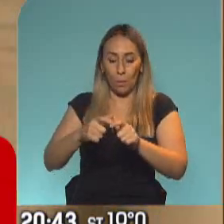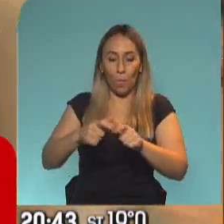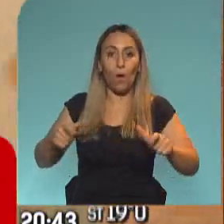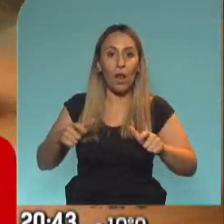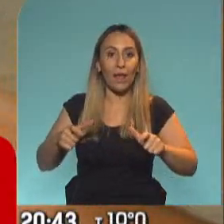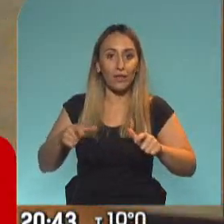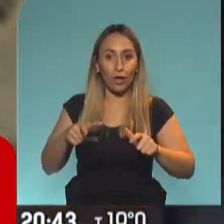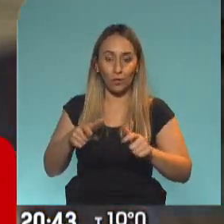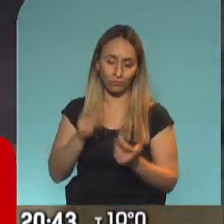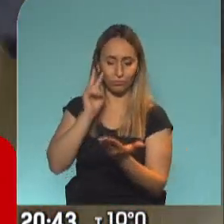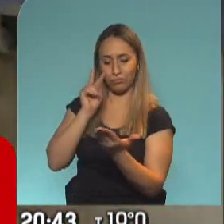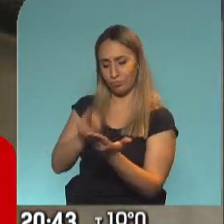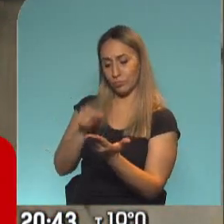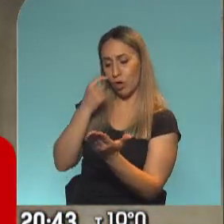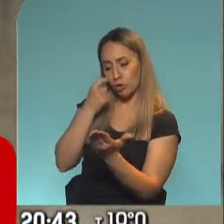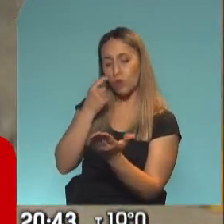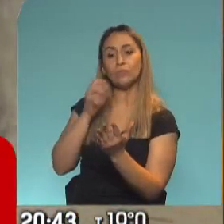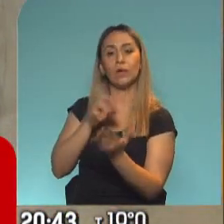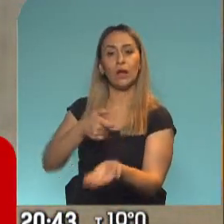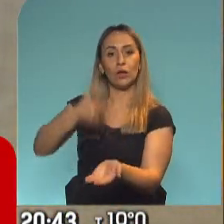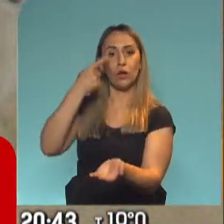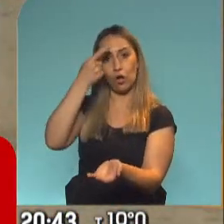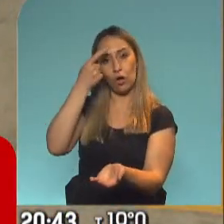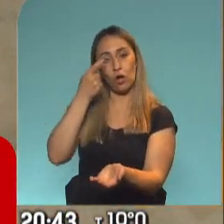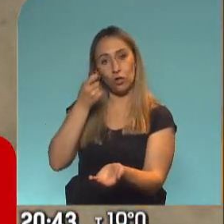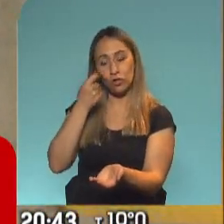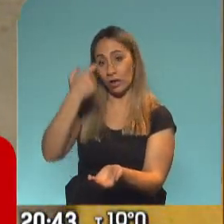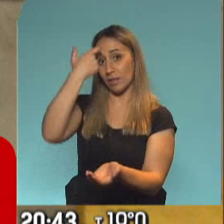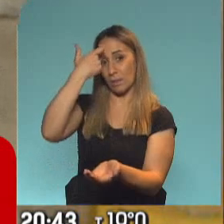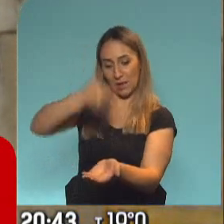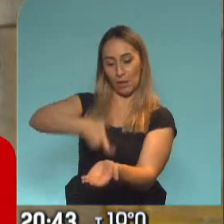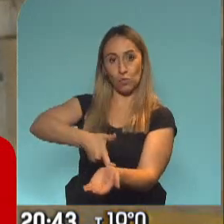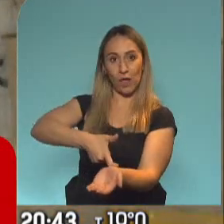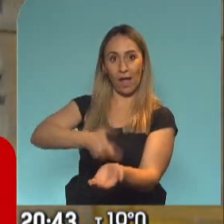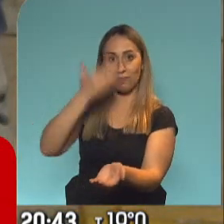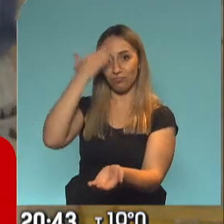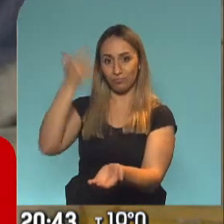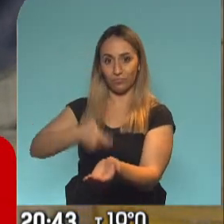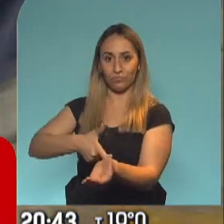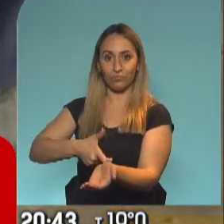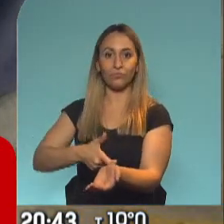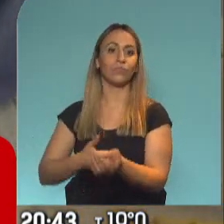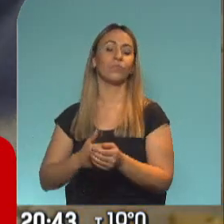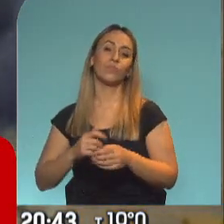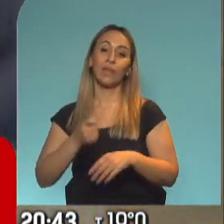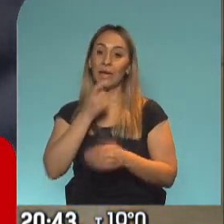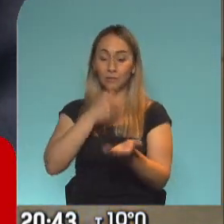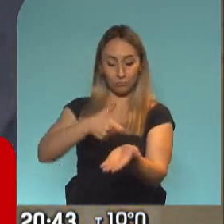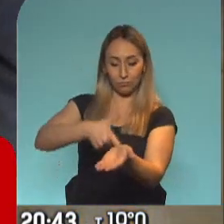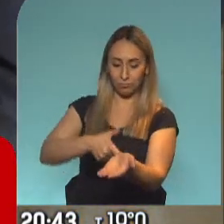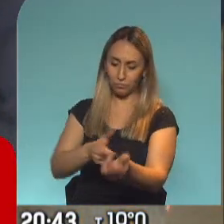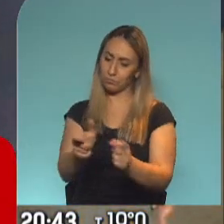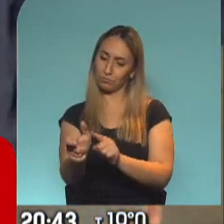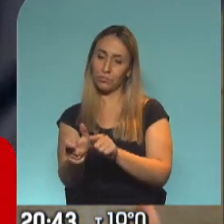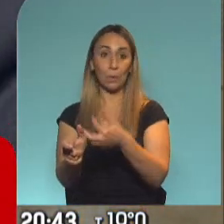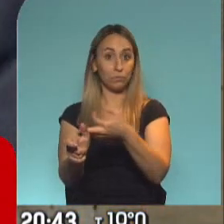Y se le va a tomar nuevamente la temperatura. Eso depende de que haya o no terminal que le esté tomando. Si la temperatura es correcta, la persona